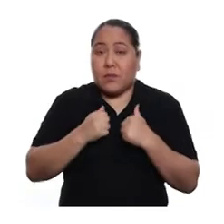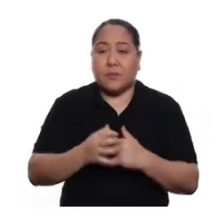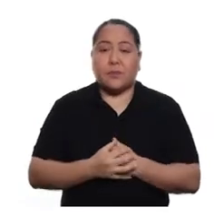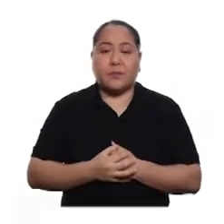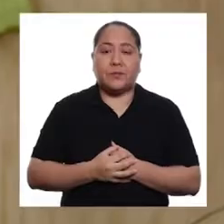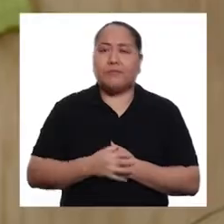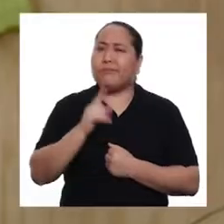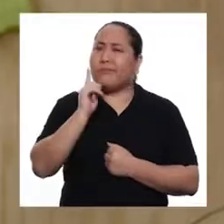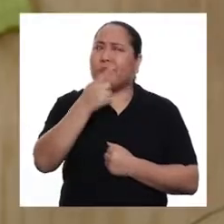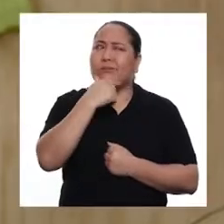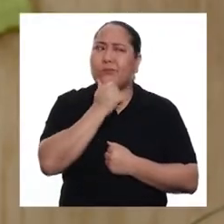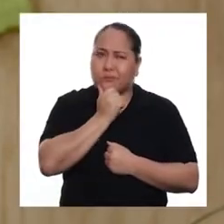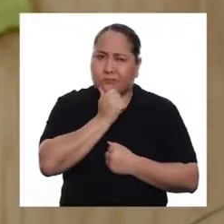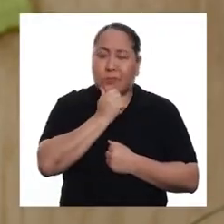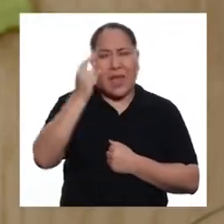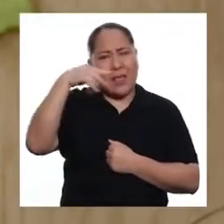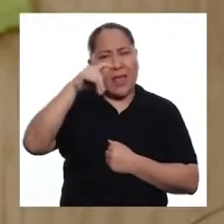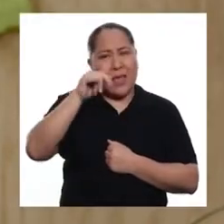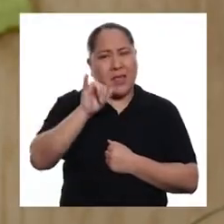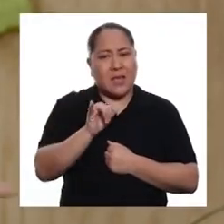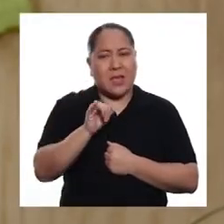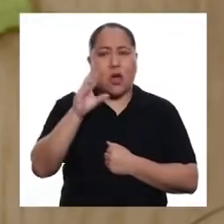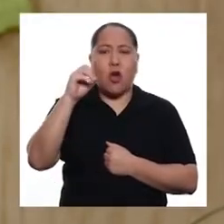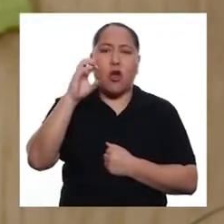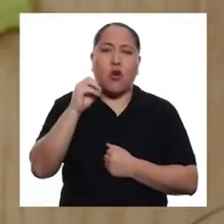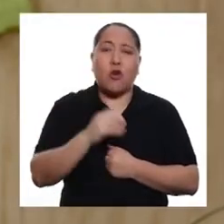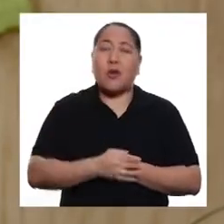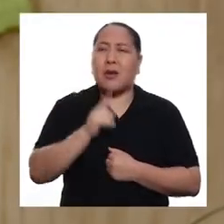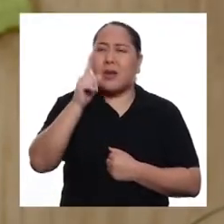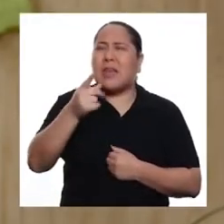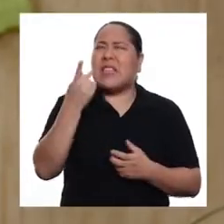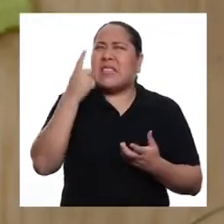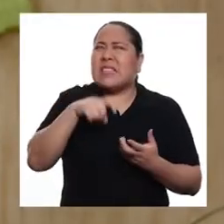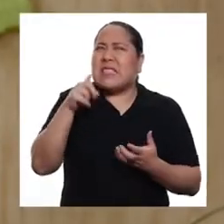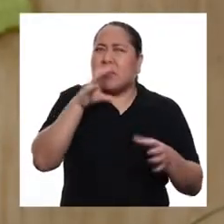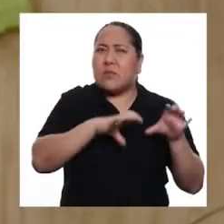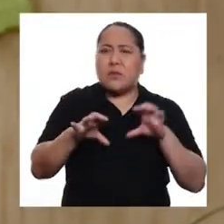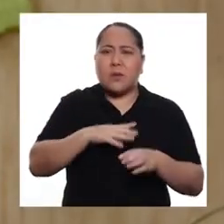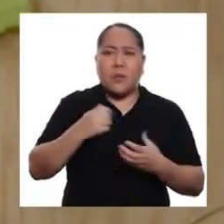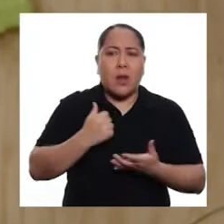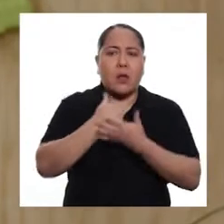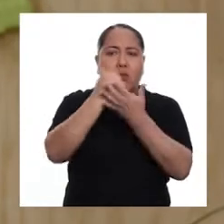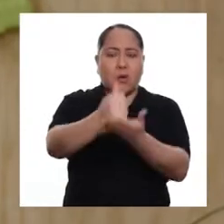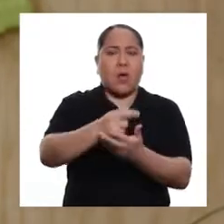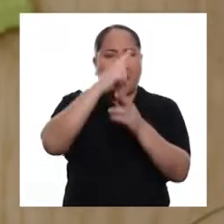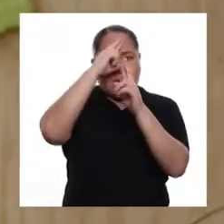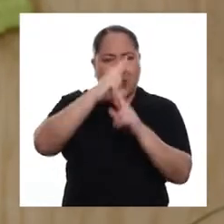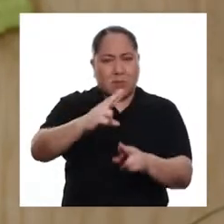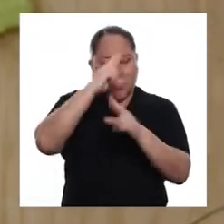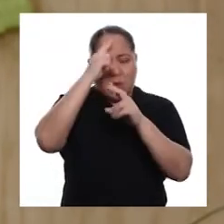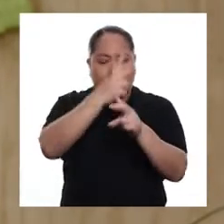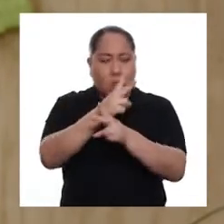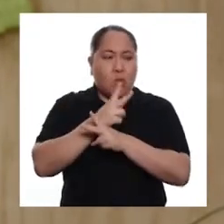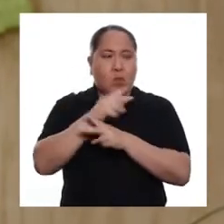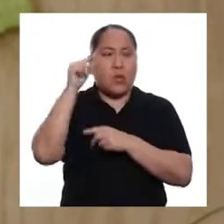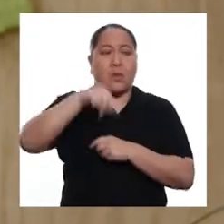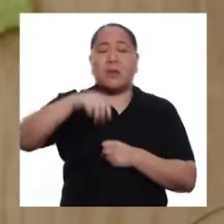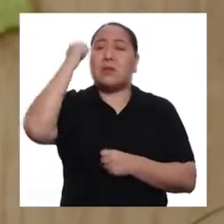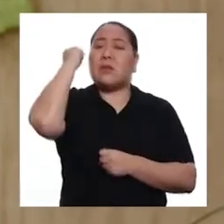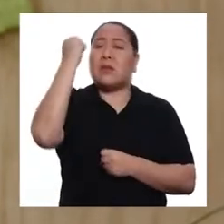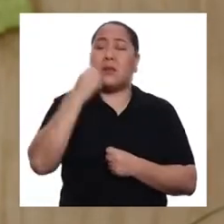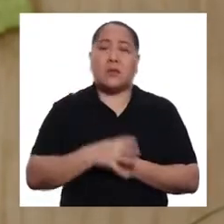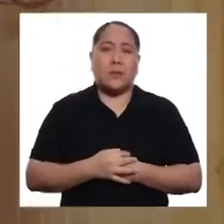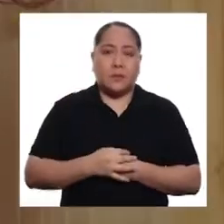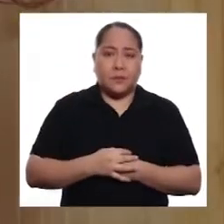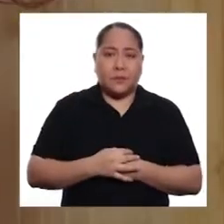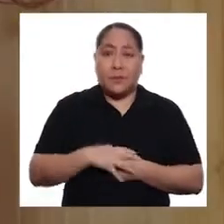que vivimos. Entonces, Nati, Coco, ¿qué deberíamos hacer para contribuir al respeto y cuidado de este